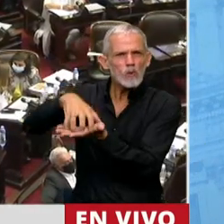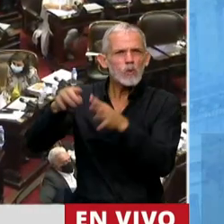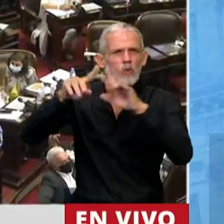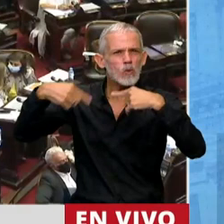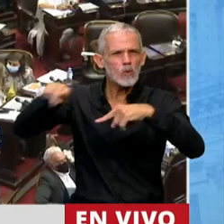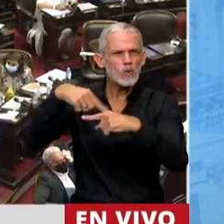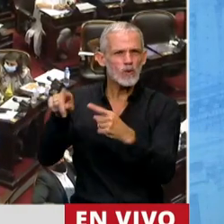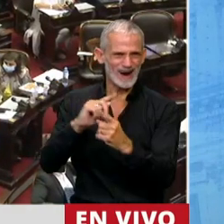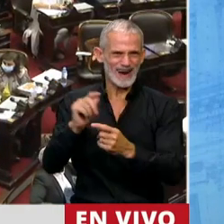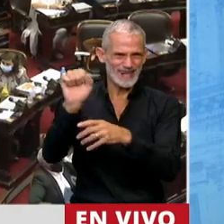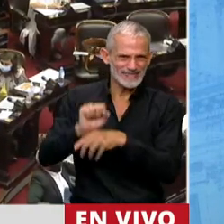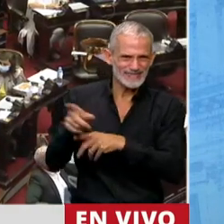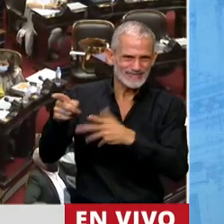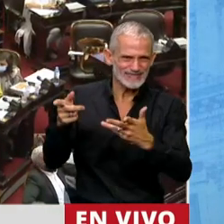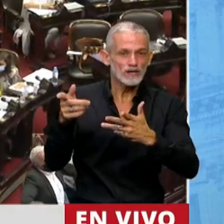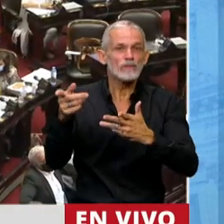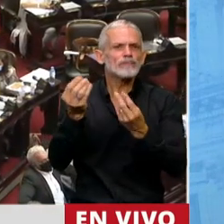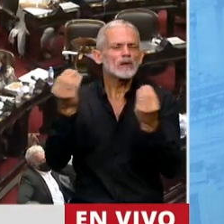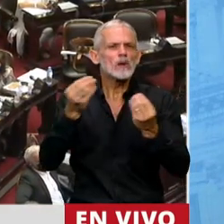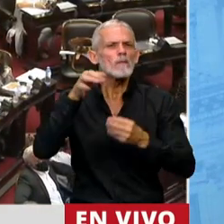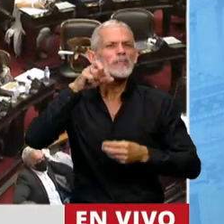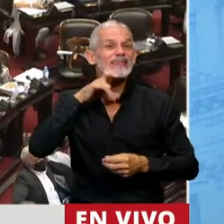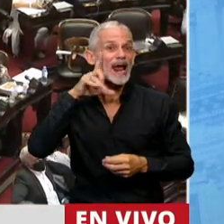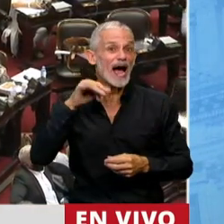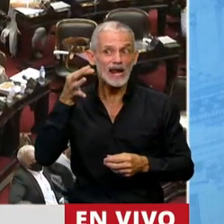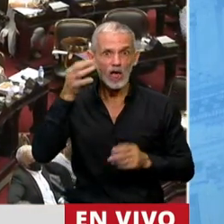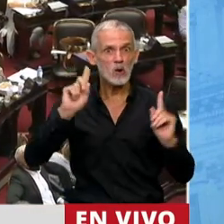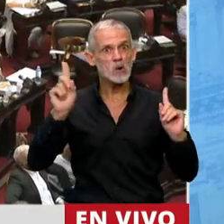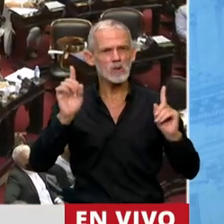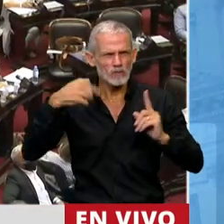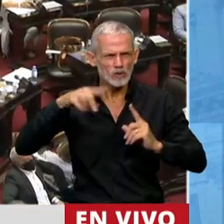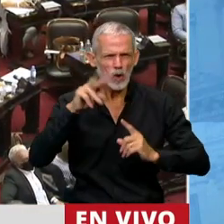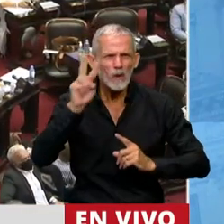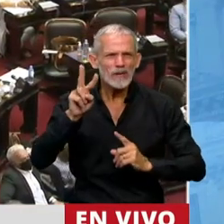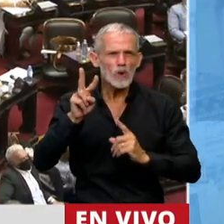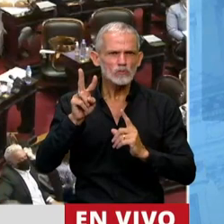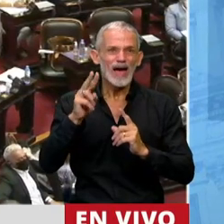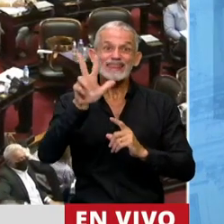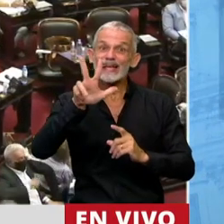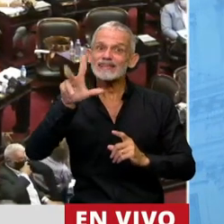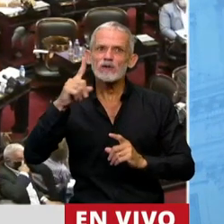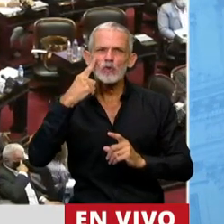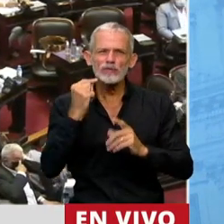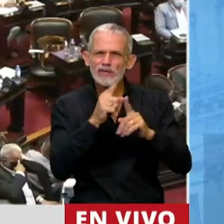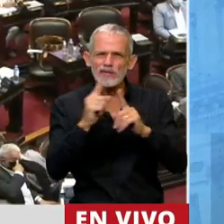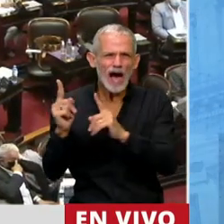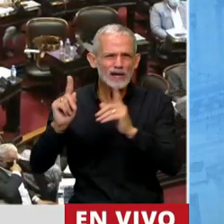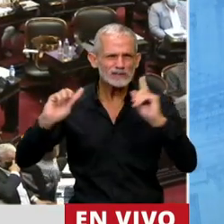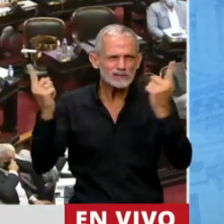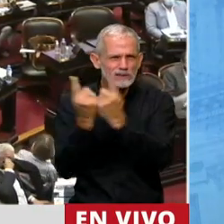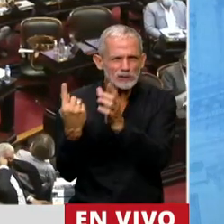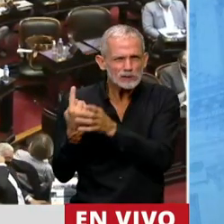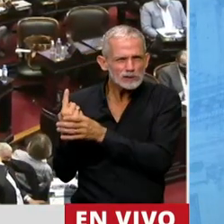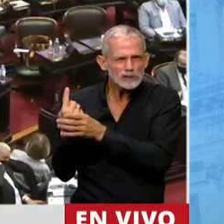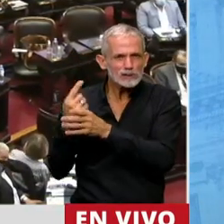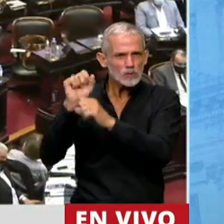increíblemente el secretario Pietragala no lo pudo constatar esto. Vimos casos de gente hasta 31 días recluido. El